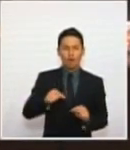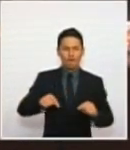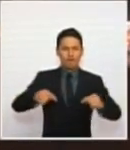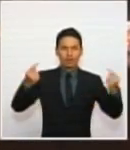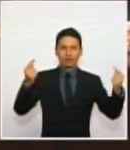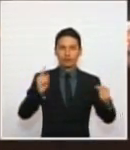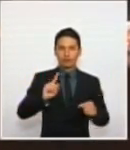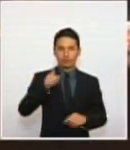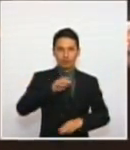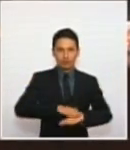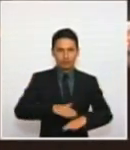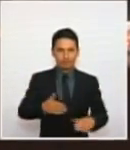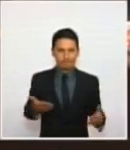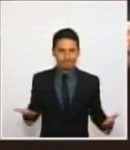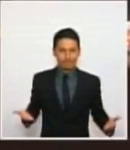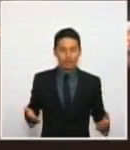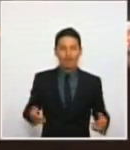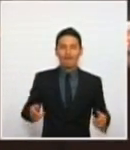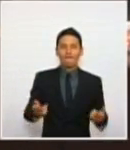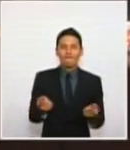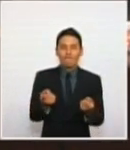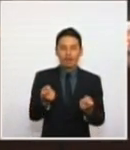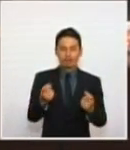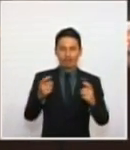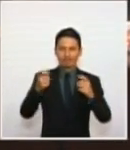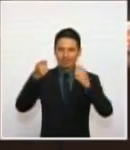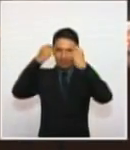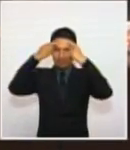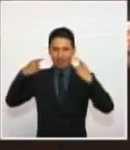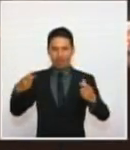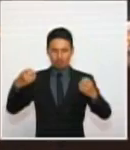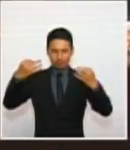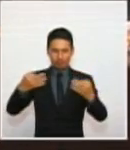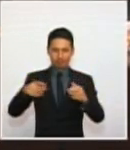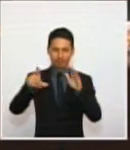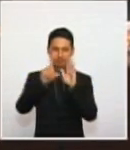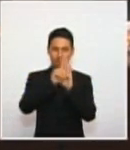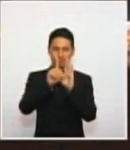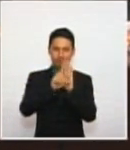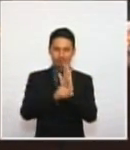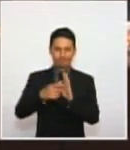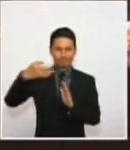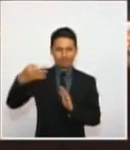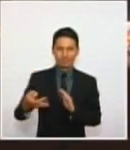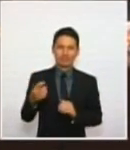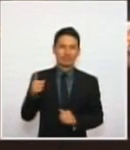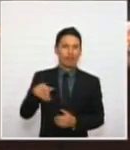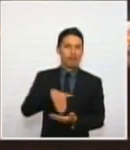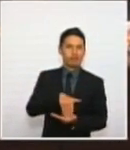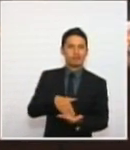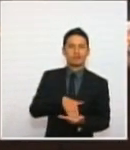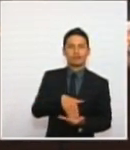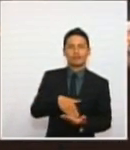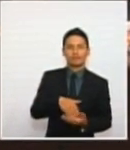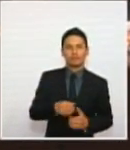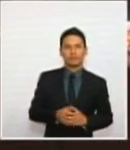que es la ausencia misma de un Estado legitimado, y yo creo que es necesario